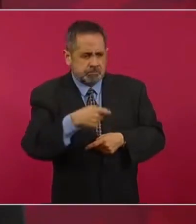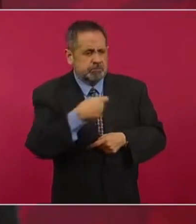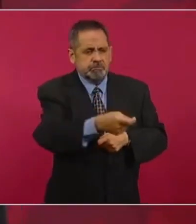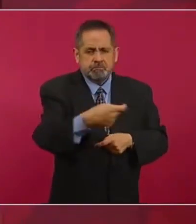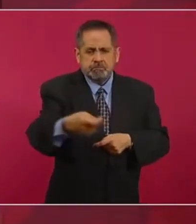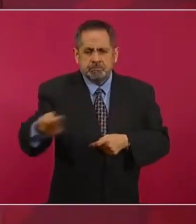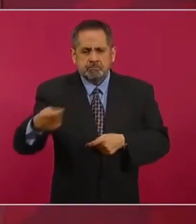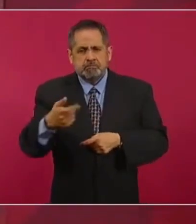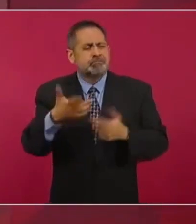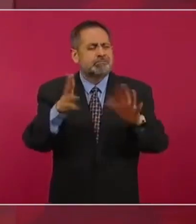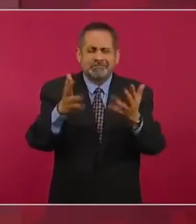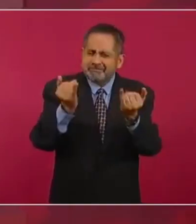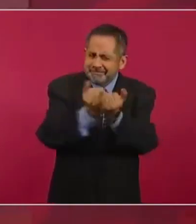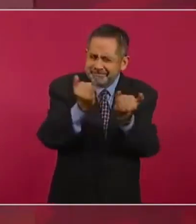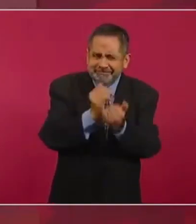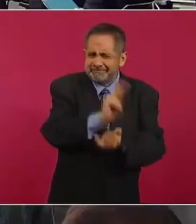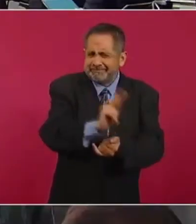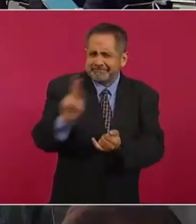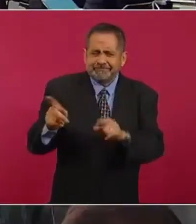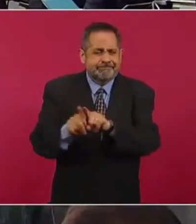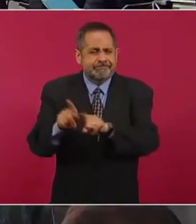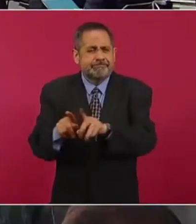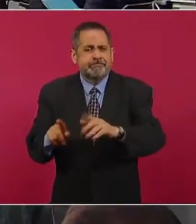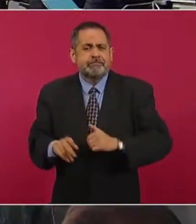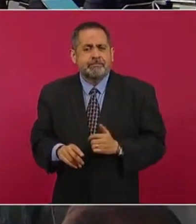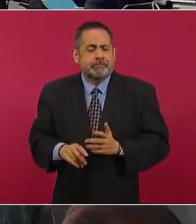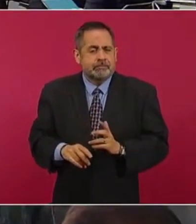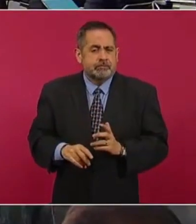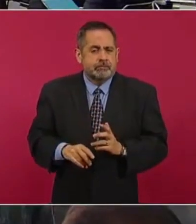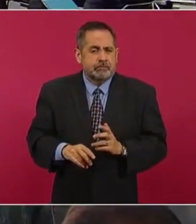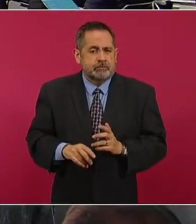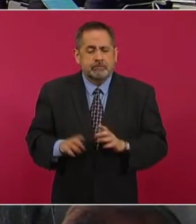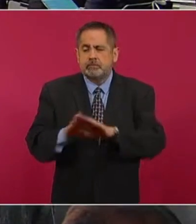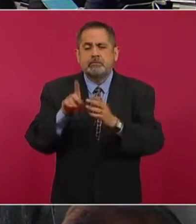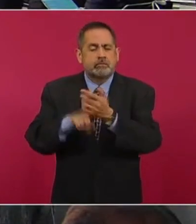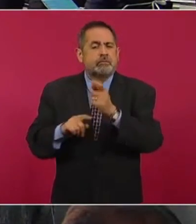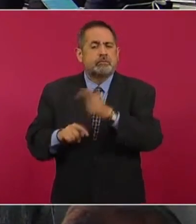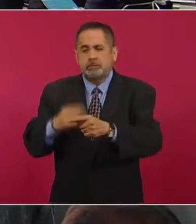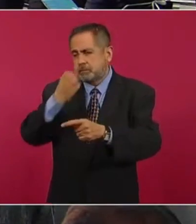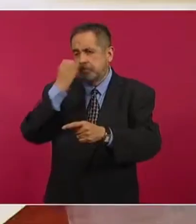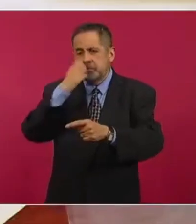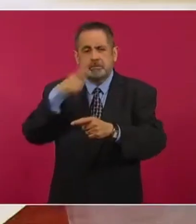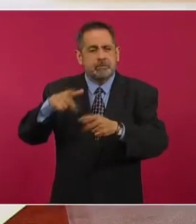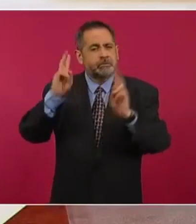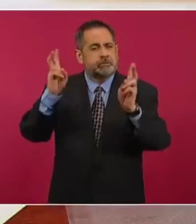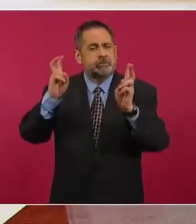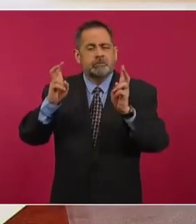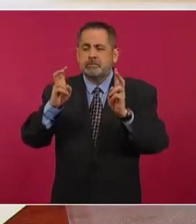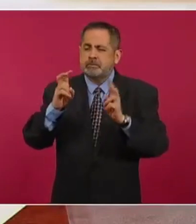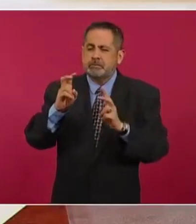Entonces, es algo parecido en el caso de las escuelas de tiempo